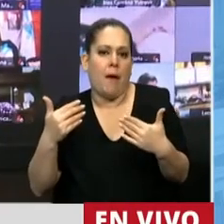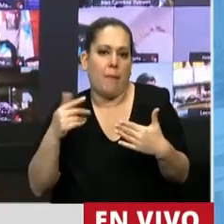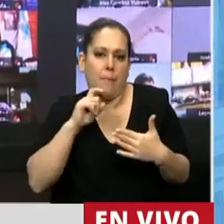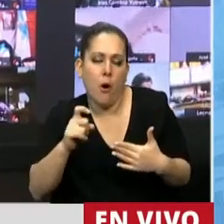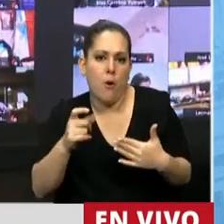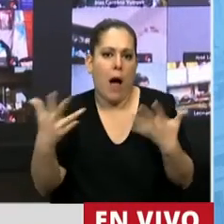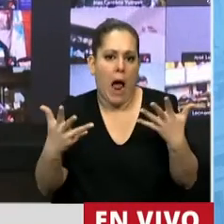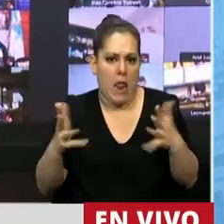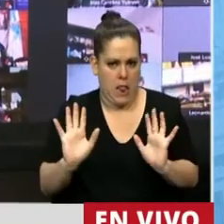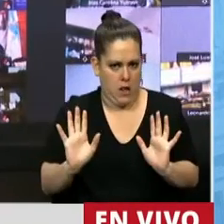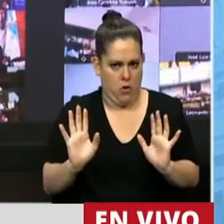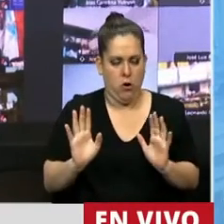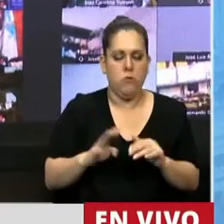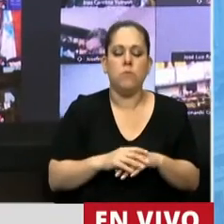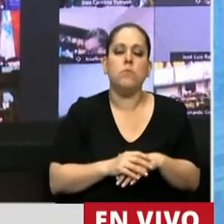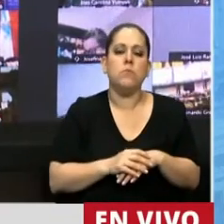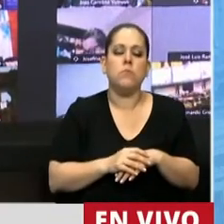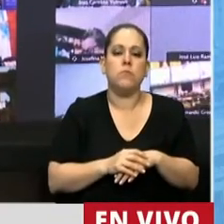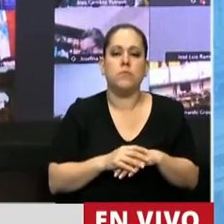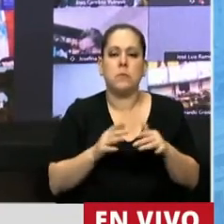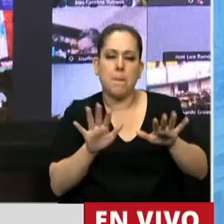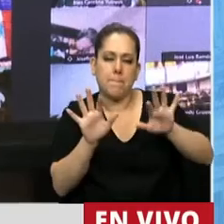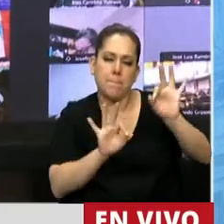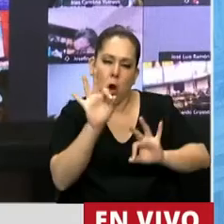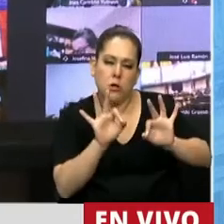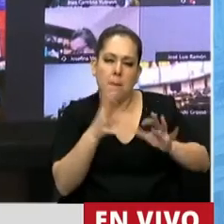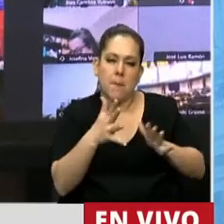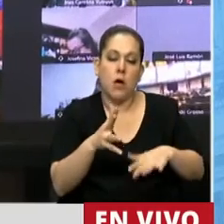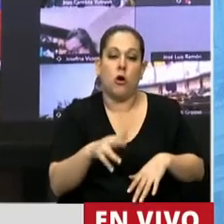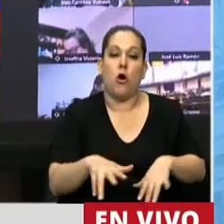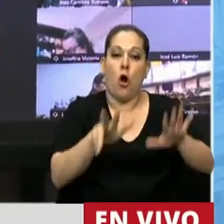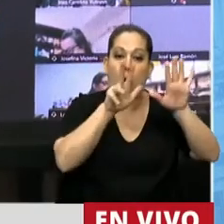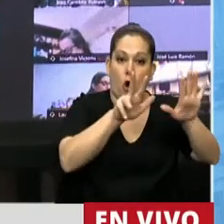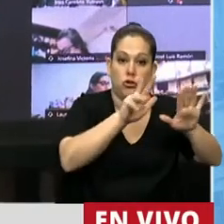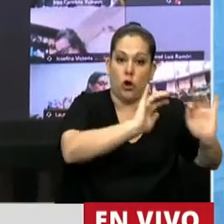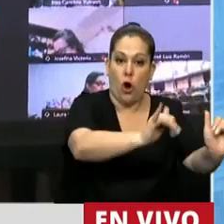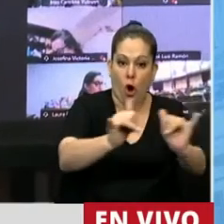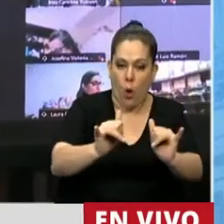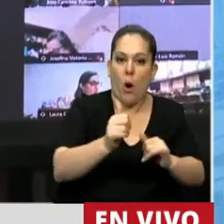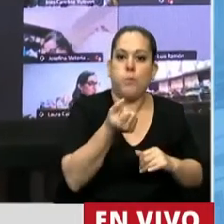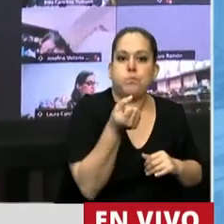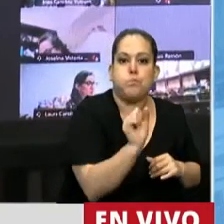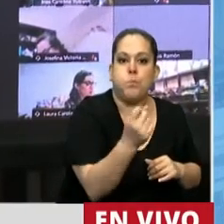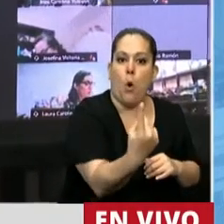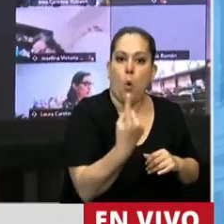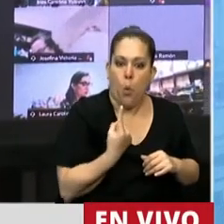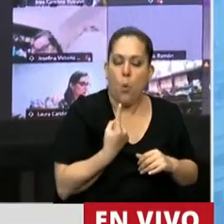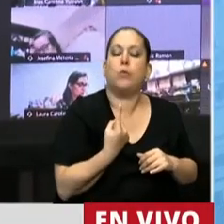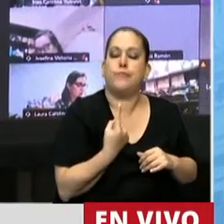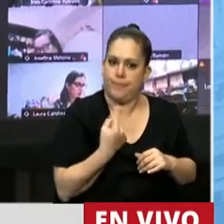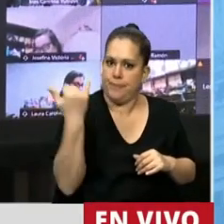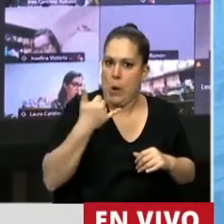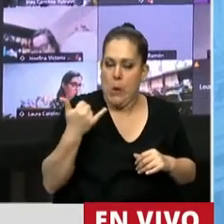cuestiones. Se estima aproximadamente que 8 de cada 10 jóvenes han experimentado algún tipo de situación